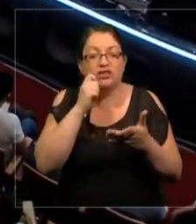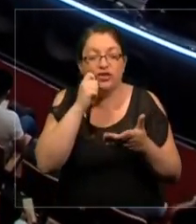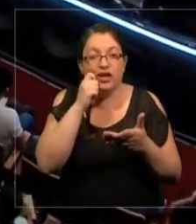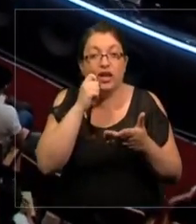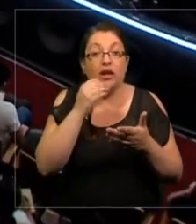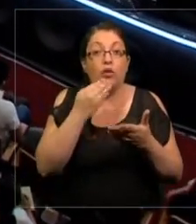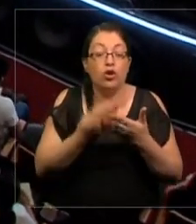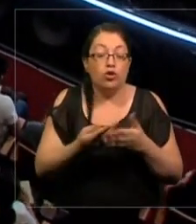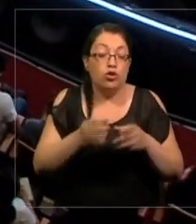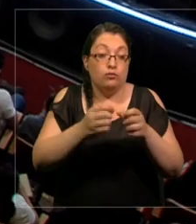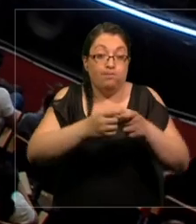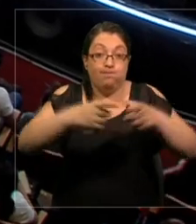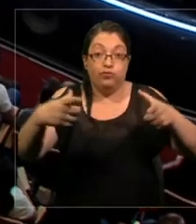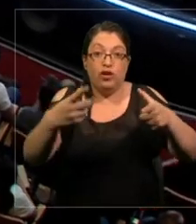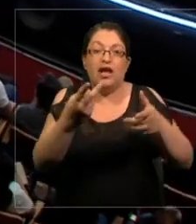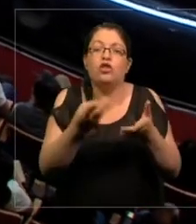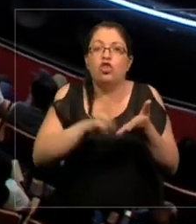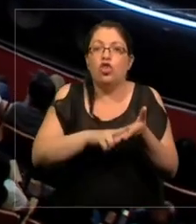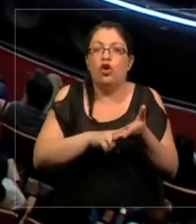uno duplica el tamaño.